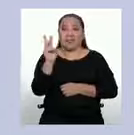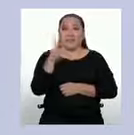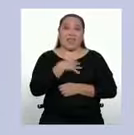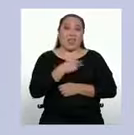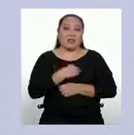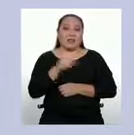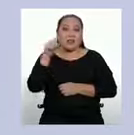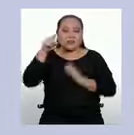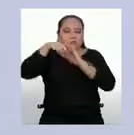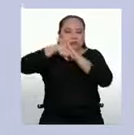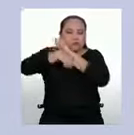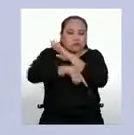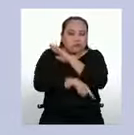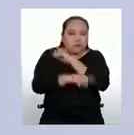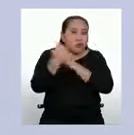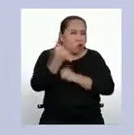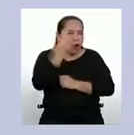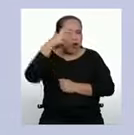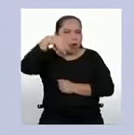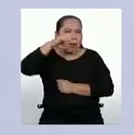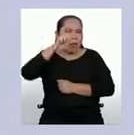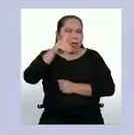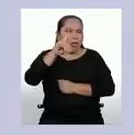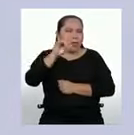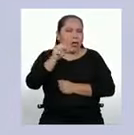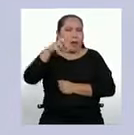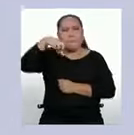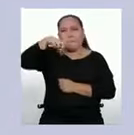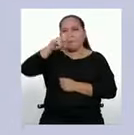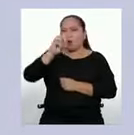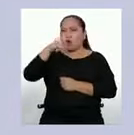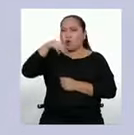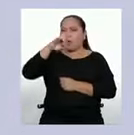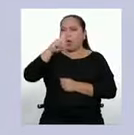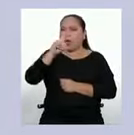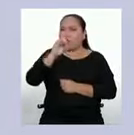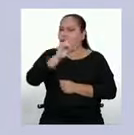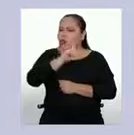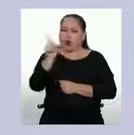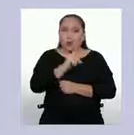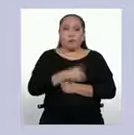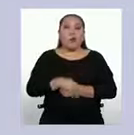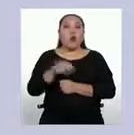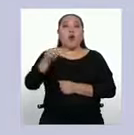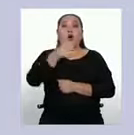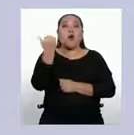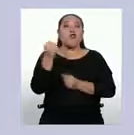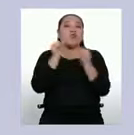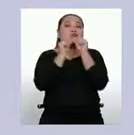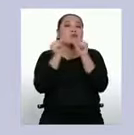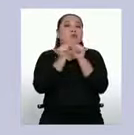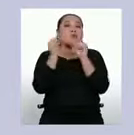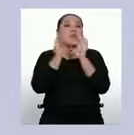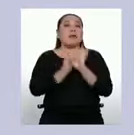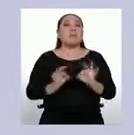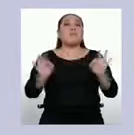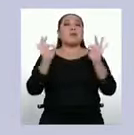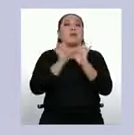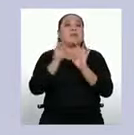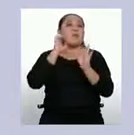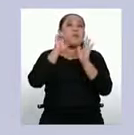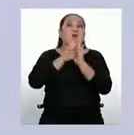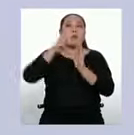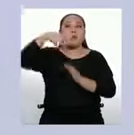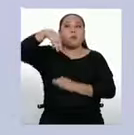solo profundizaremos sobre la media o el promedio, sino sobre otras medidas igual de útiles como la mediana